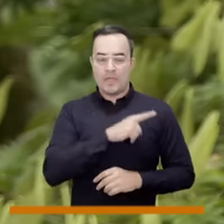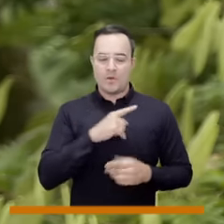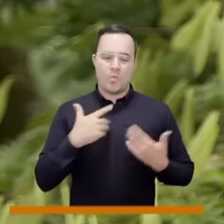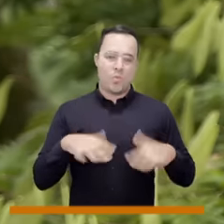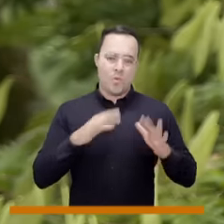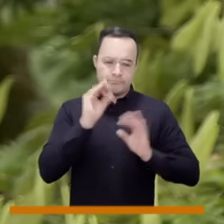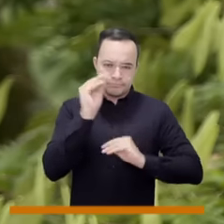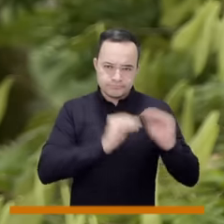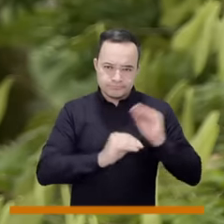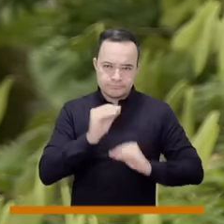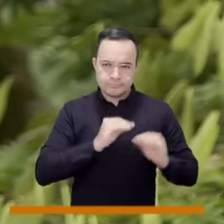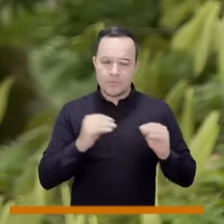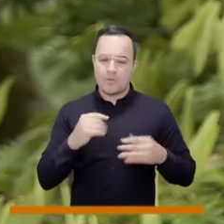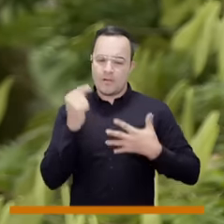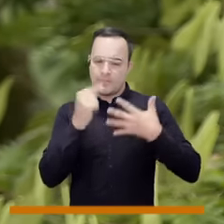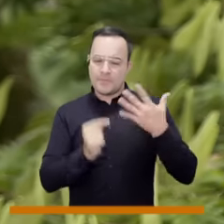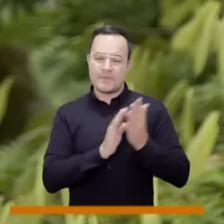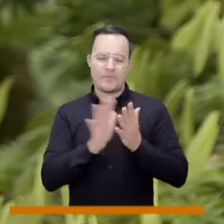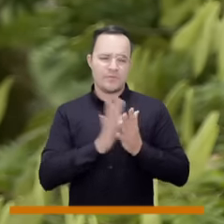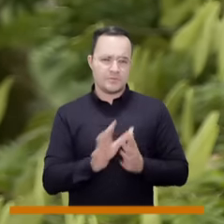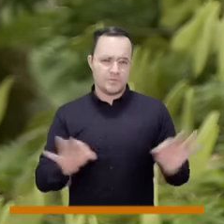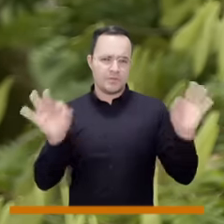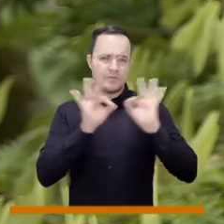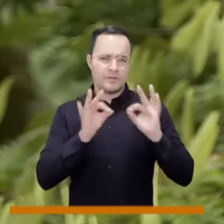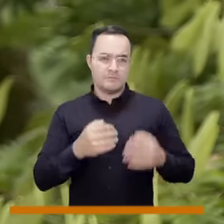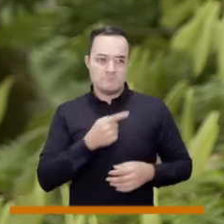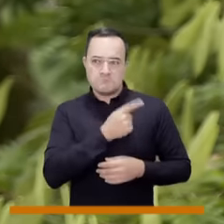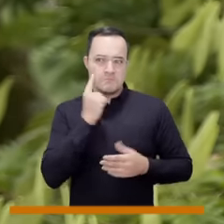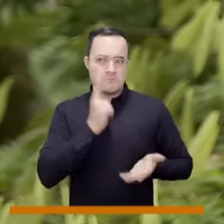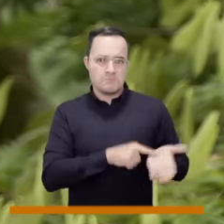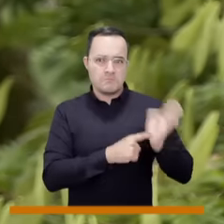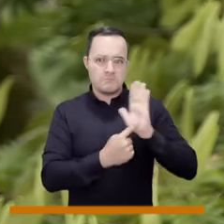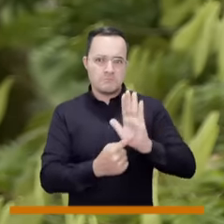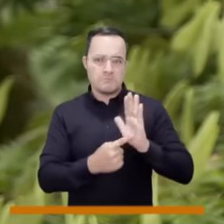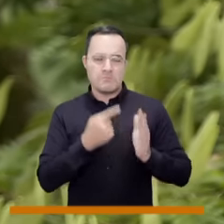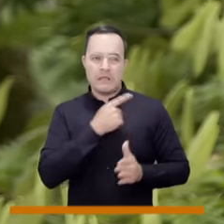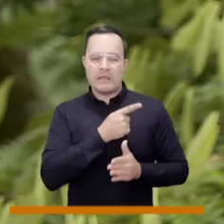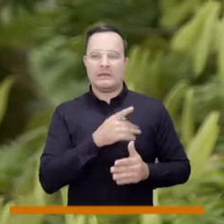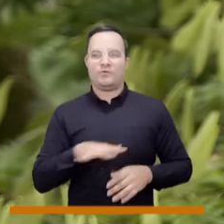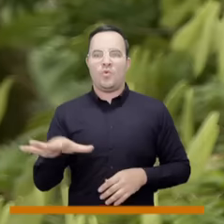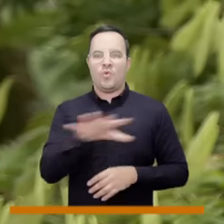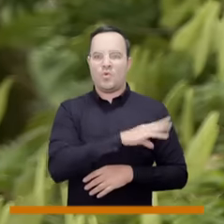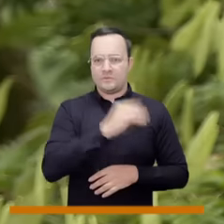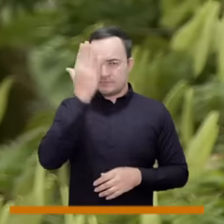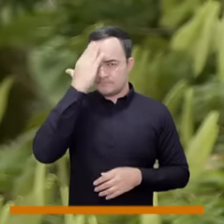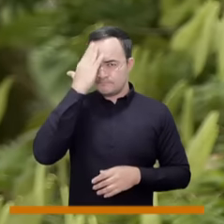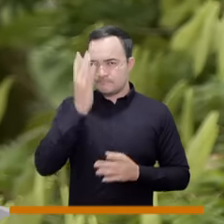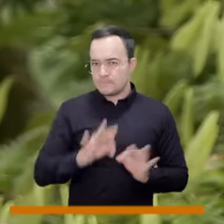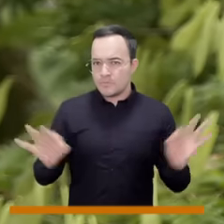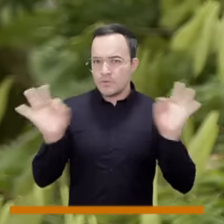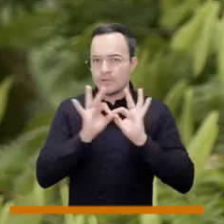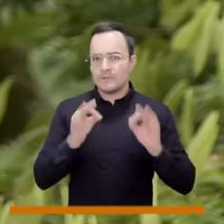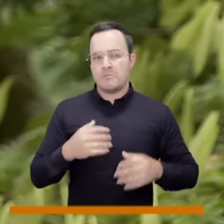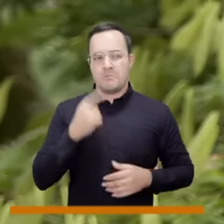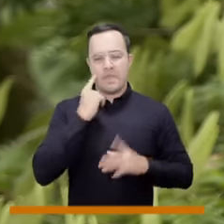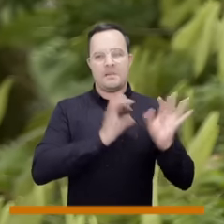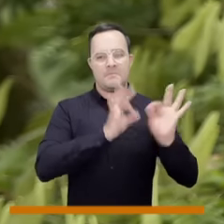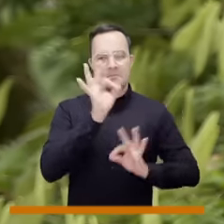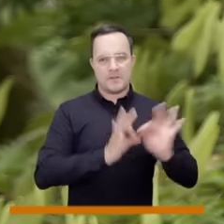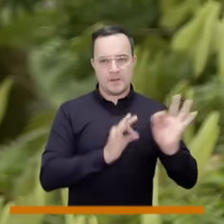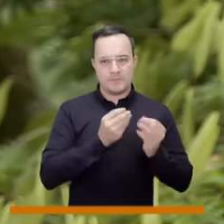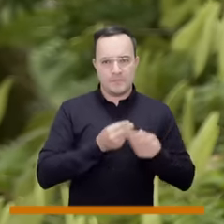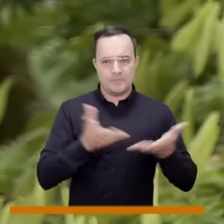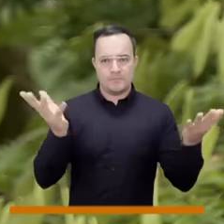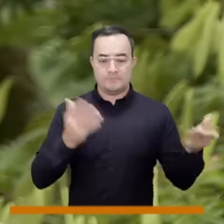de entregarnos unos datos bien interesantes para que los tengamos en cuenta de la importancia que tendrá esta fecha en la que nuevamente tenemos que